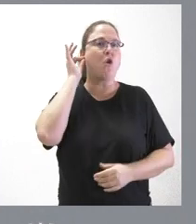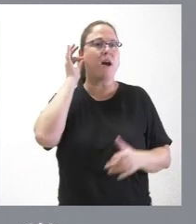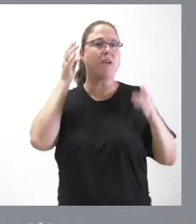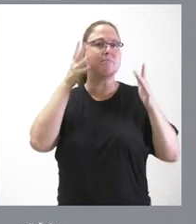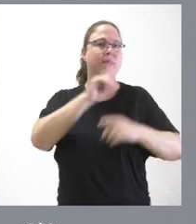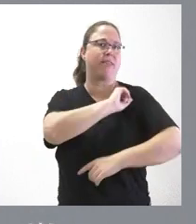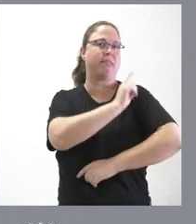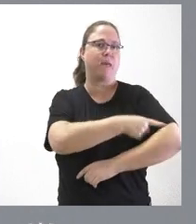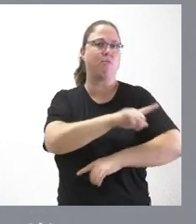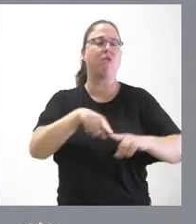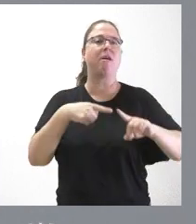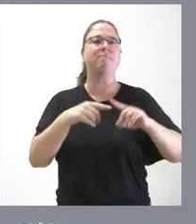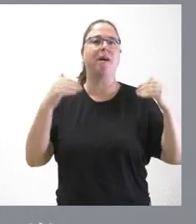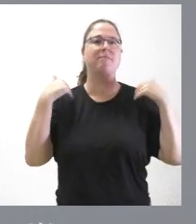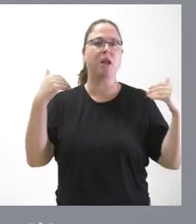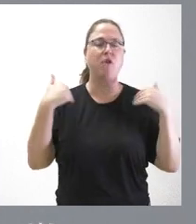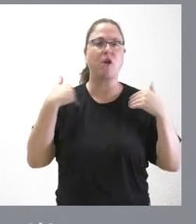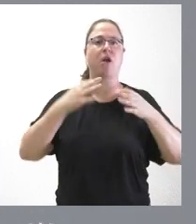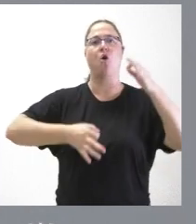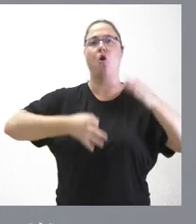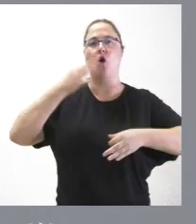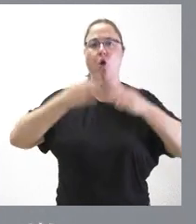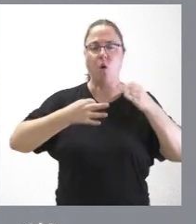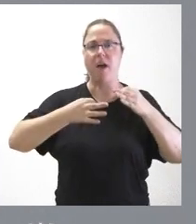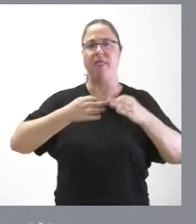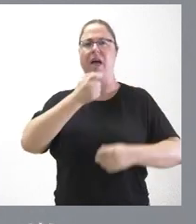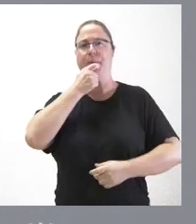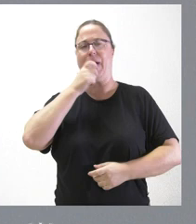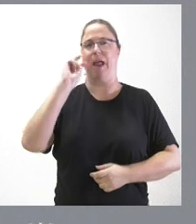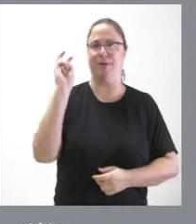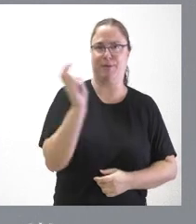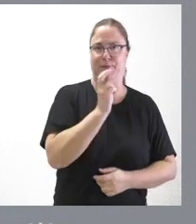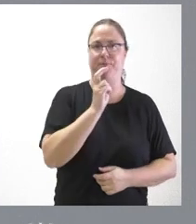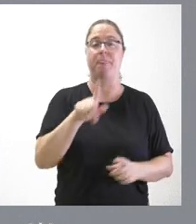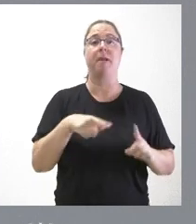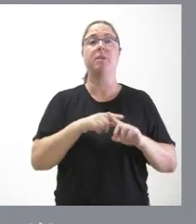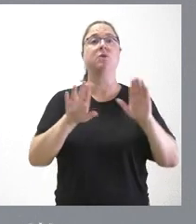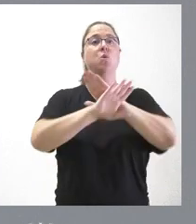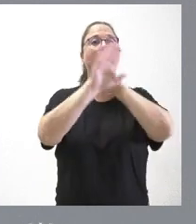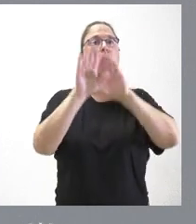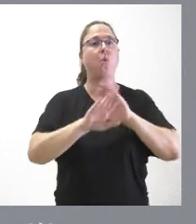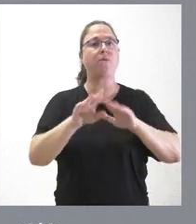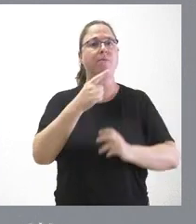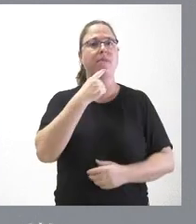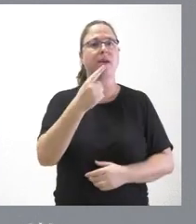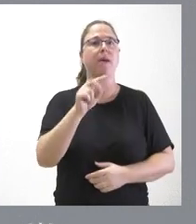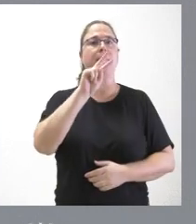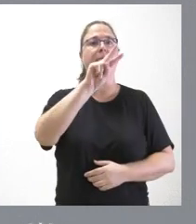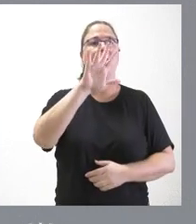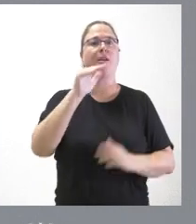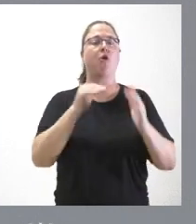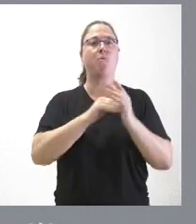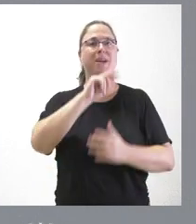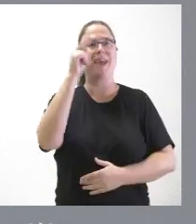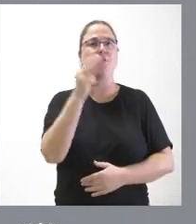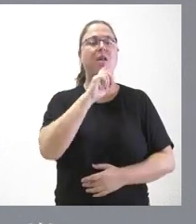deportistas, entrenadoras, jueces y árbitras y sus experiencias. Y, por último, citarles que se destinan 25.000 euros